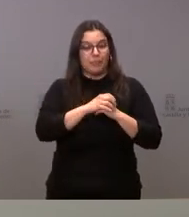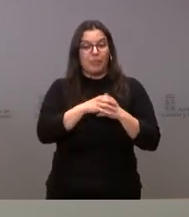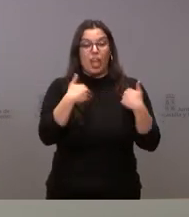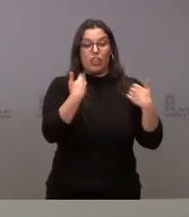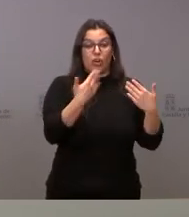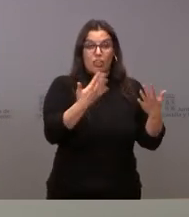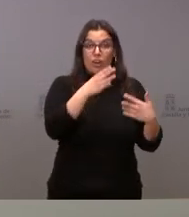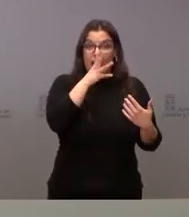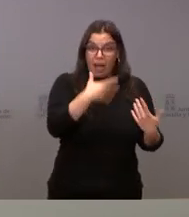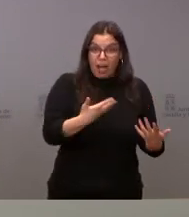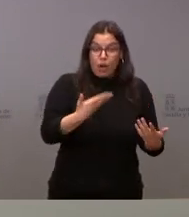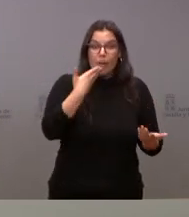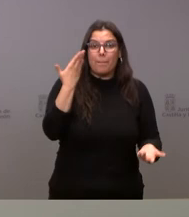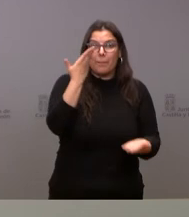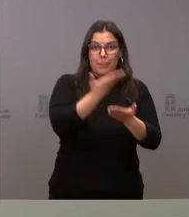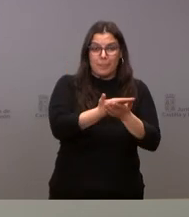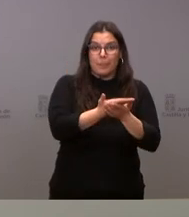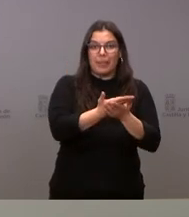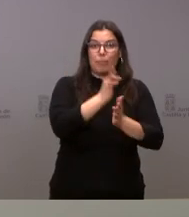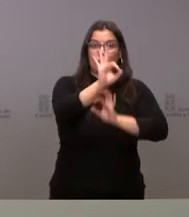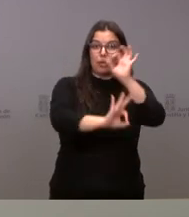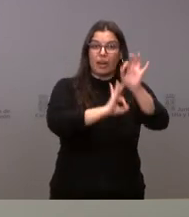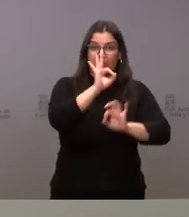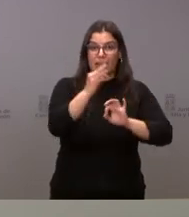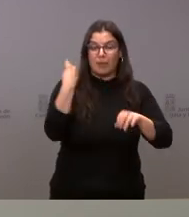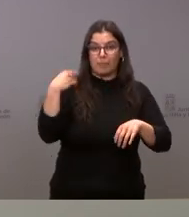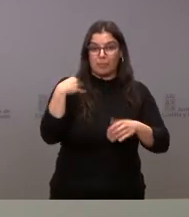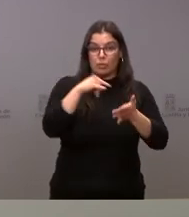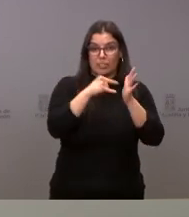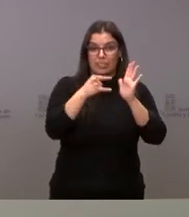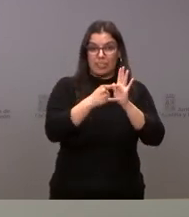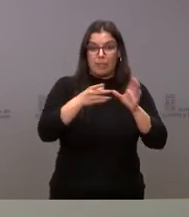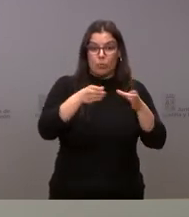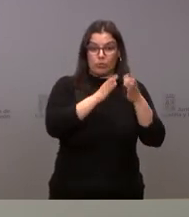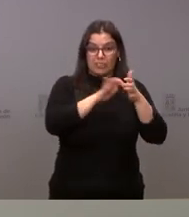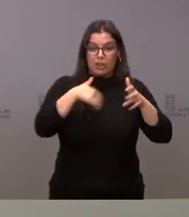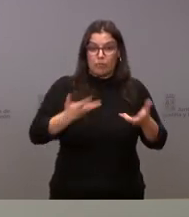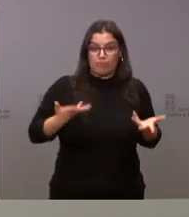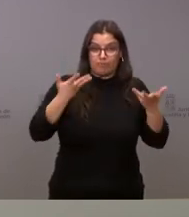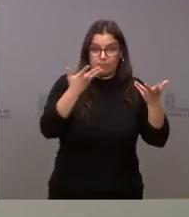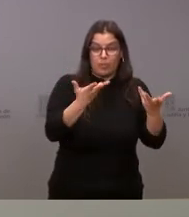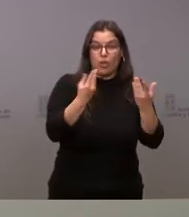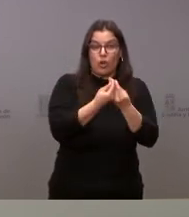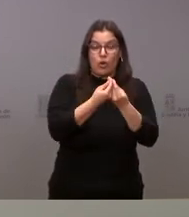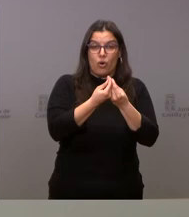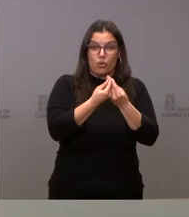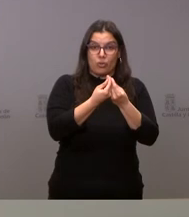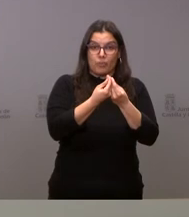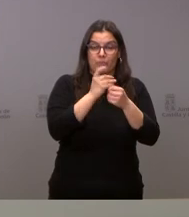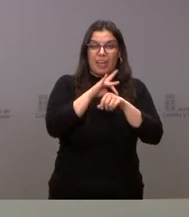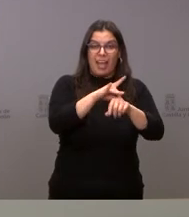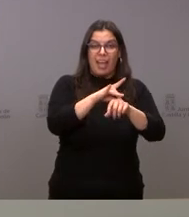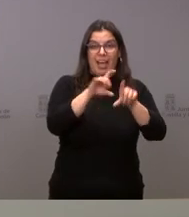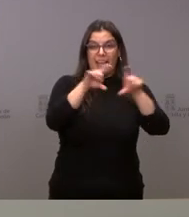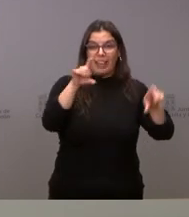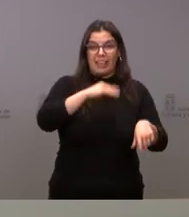momento nosotros pedimos que se estén encauzando a través del mecanismo que la Junta de Castilla y León vamos a establecer con la Agencia Española